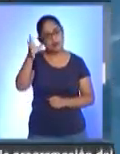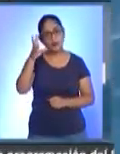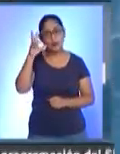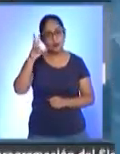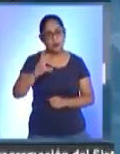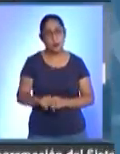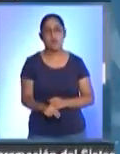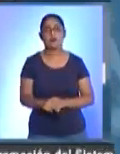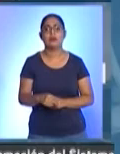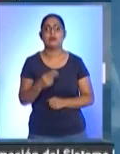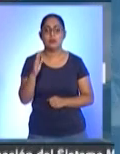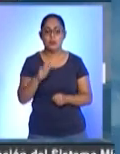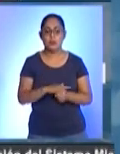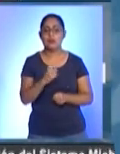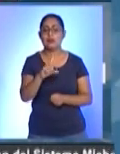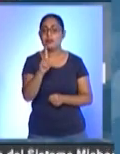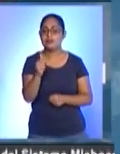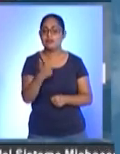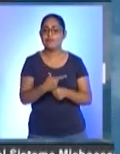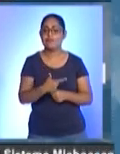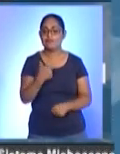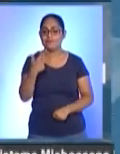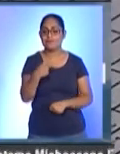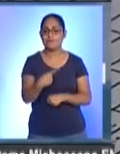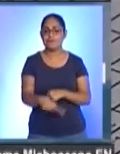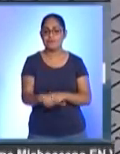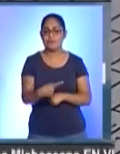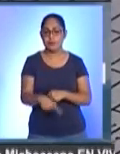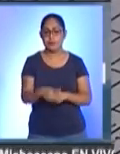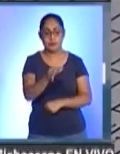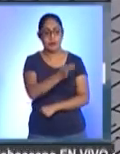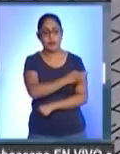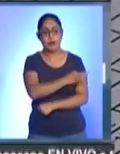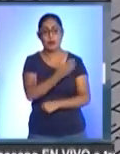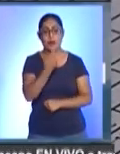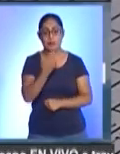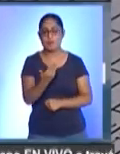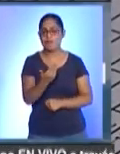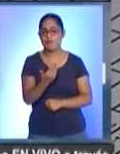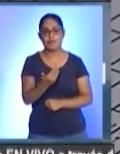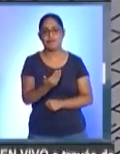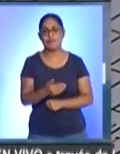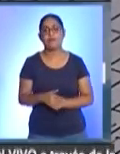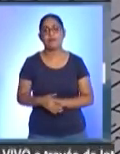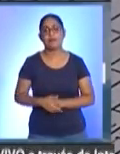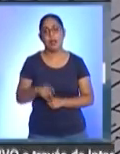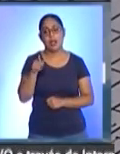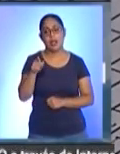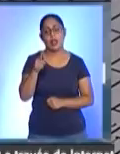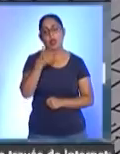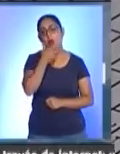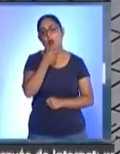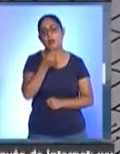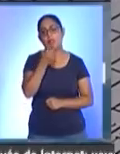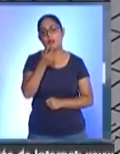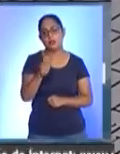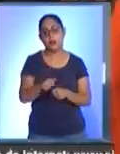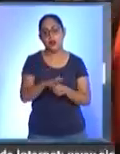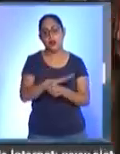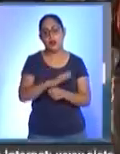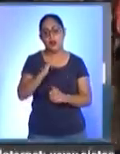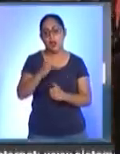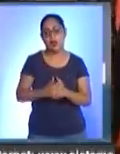de lo contrario, pagaremos las consecuencias. La vacuna no es todo. El presidente de la Asociación Michoacana de Tórax reiteró que la pandemia no ha